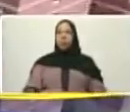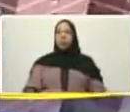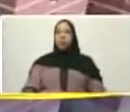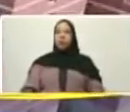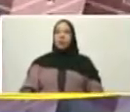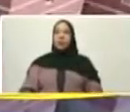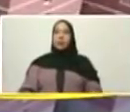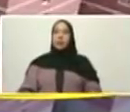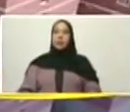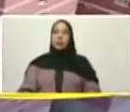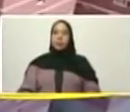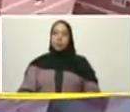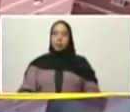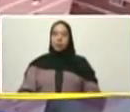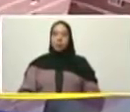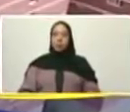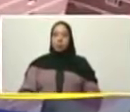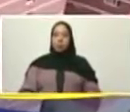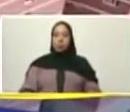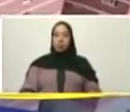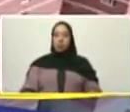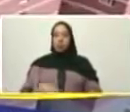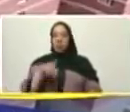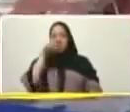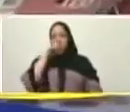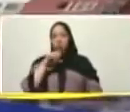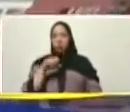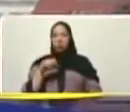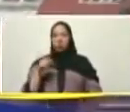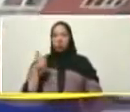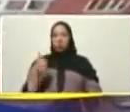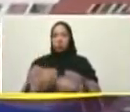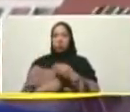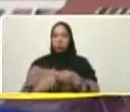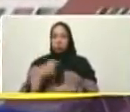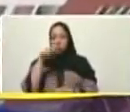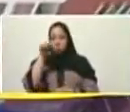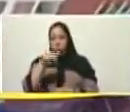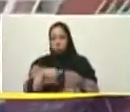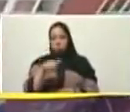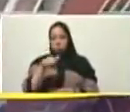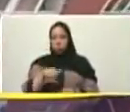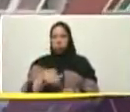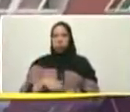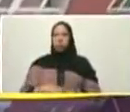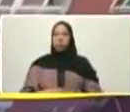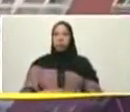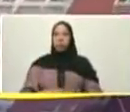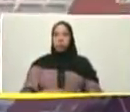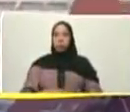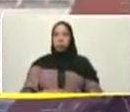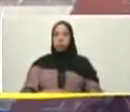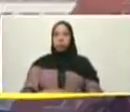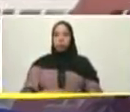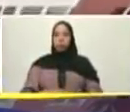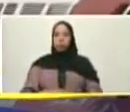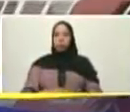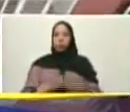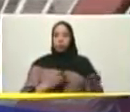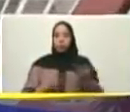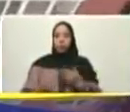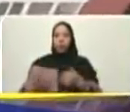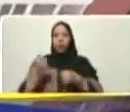hace varios años firmaron el convenio y que hoy se está cumpliendo con la clase obrera trabajadora de la Cante B